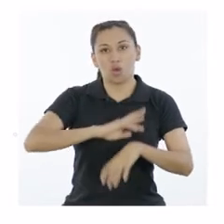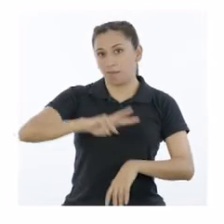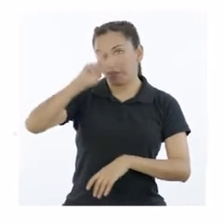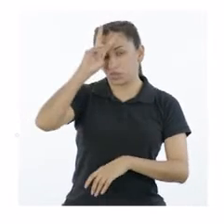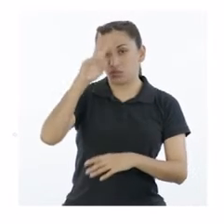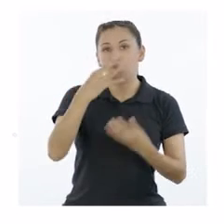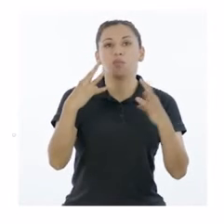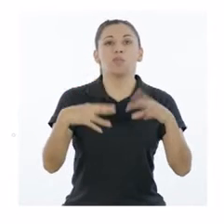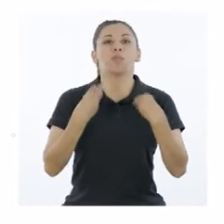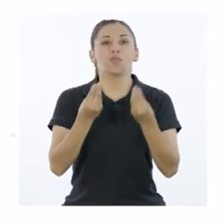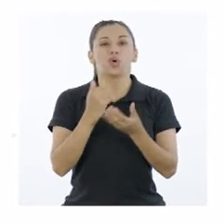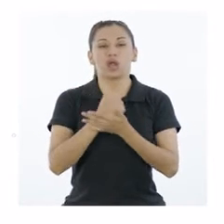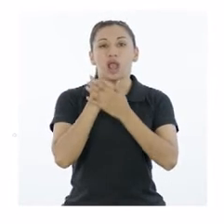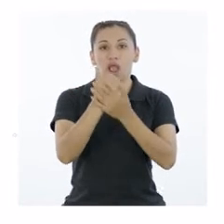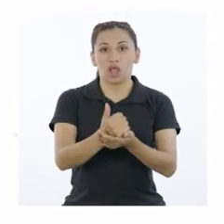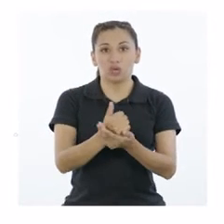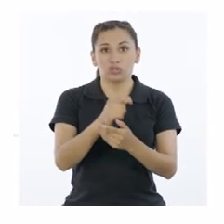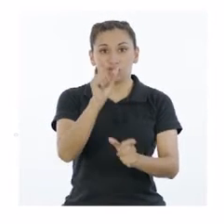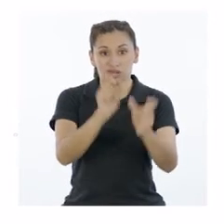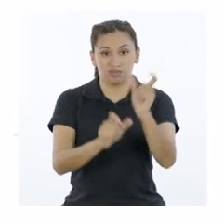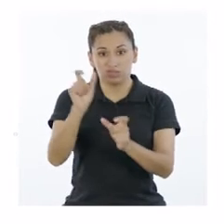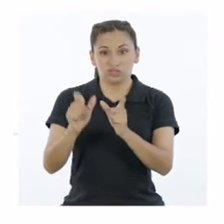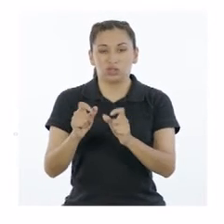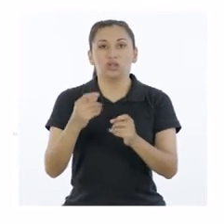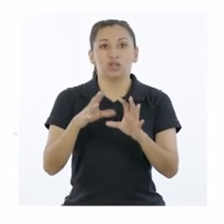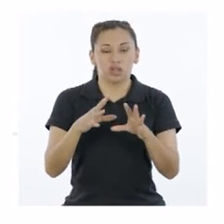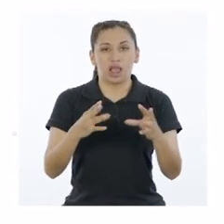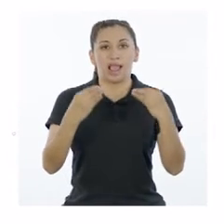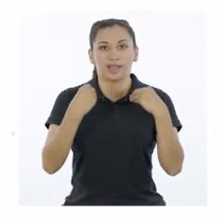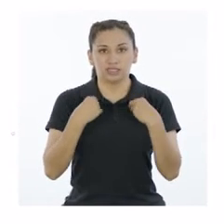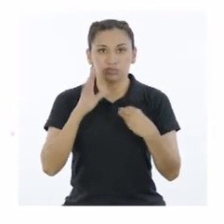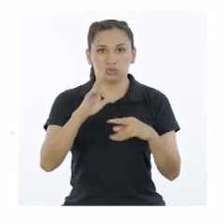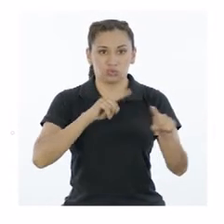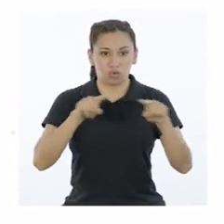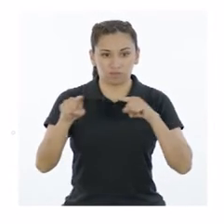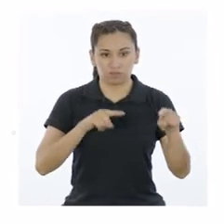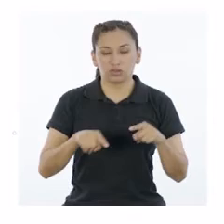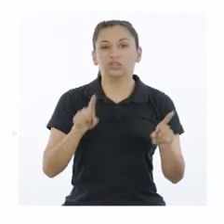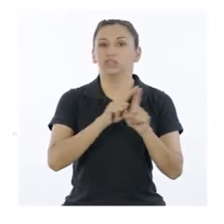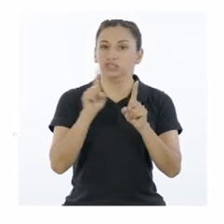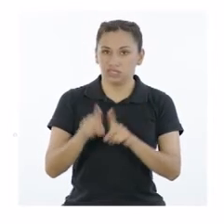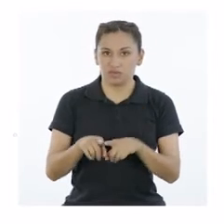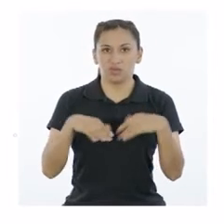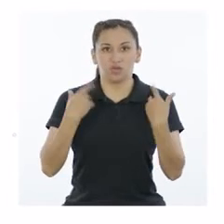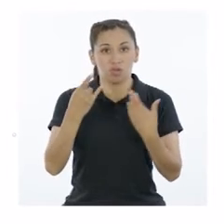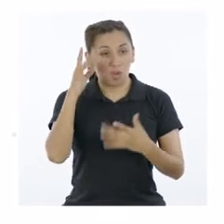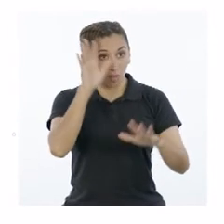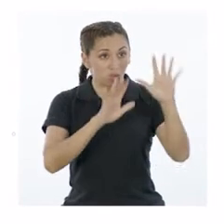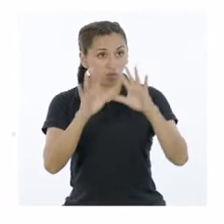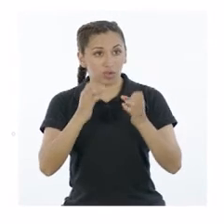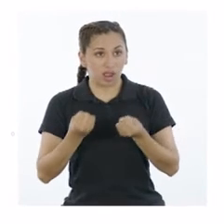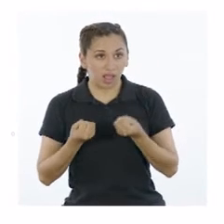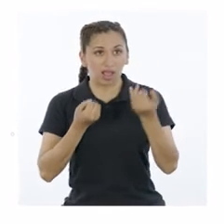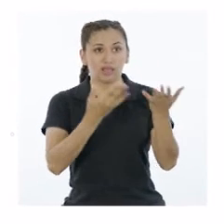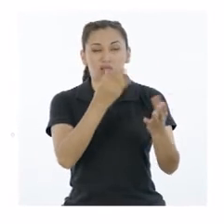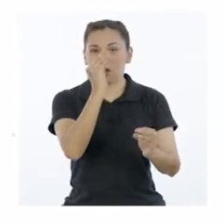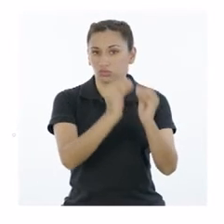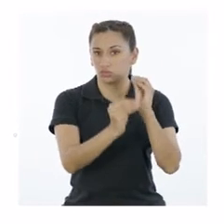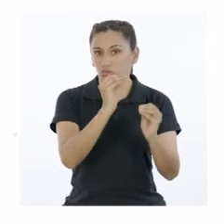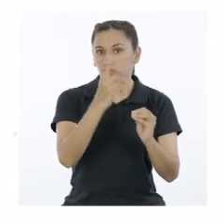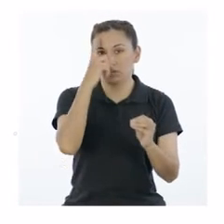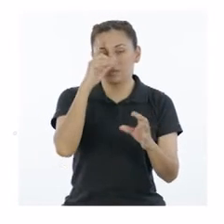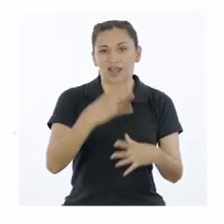Porque ayuda a asegurar que las autoridades o representantes cumplan sus funciones y realmente se preocupen por atender los